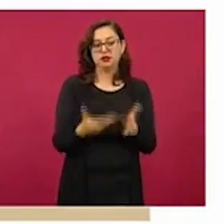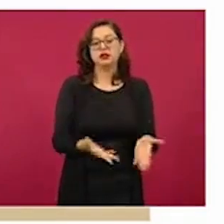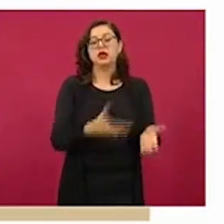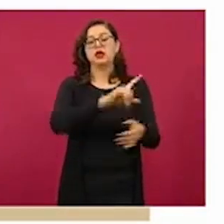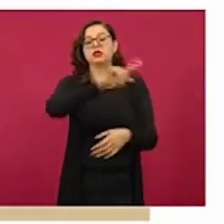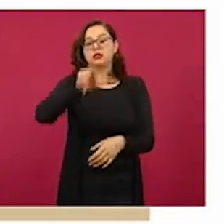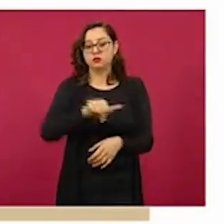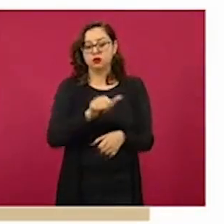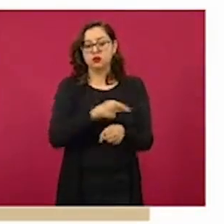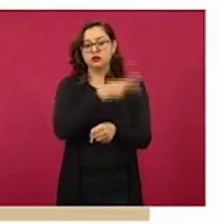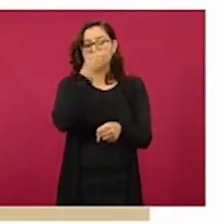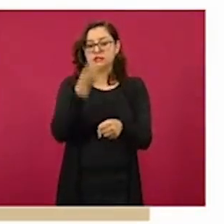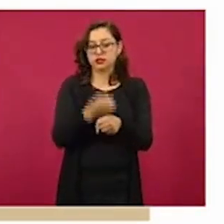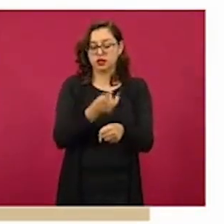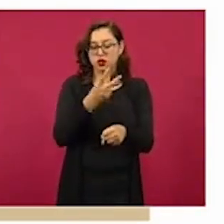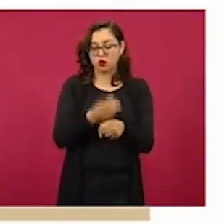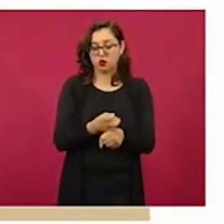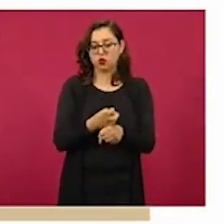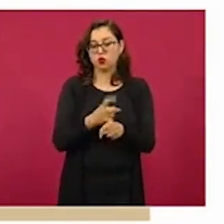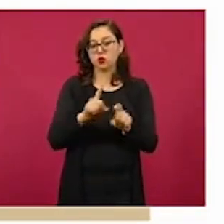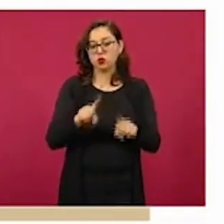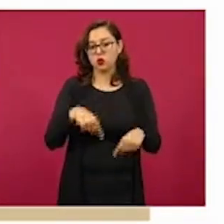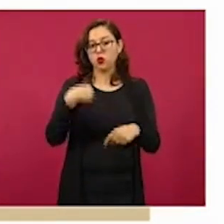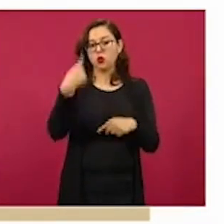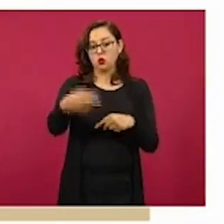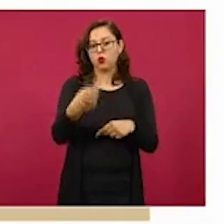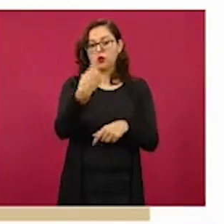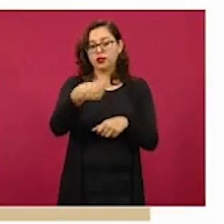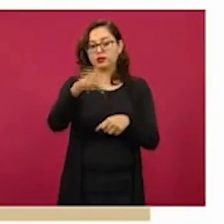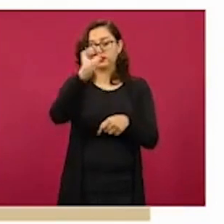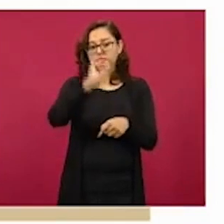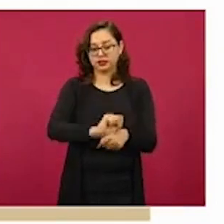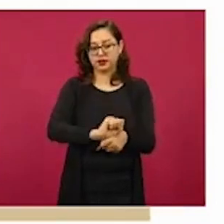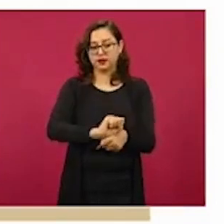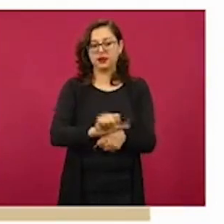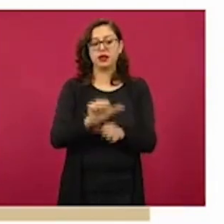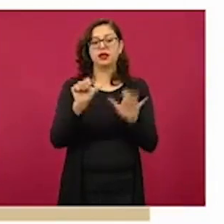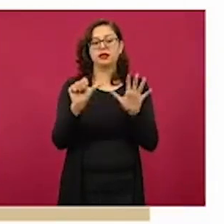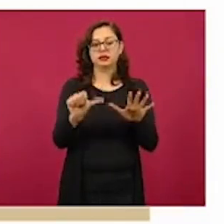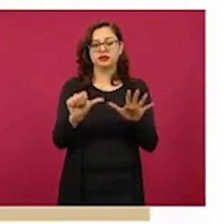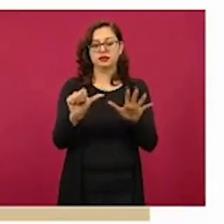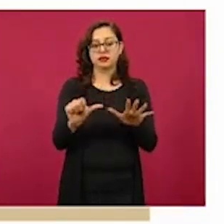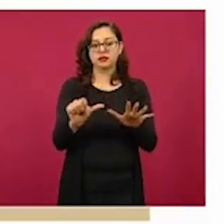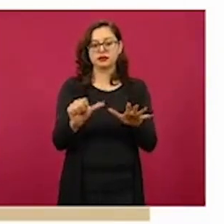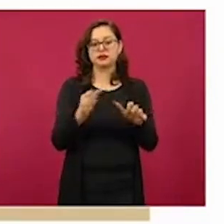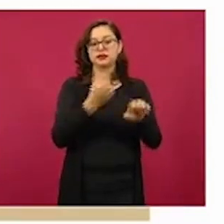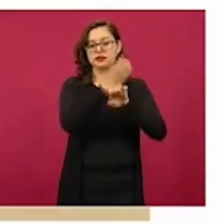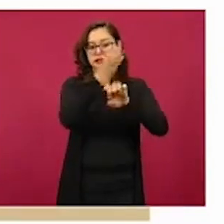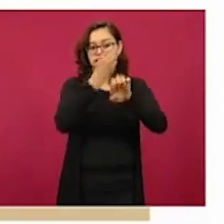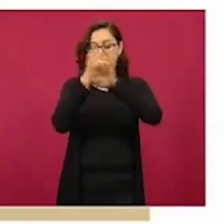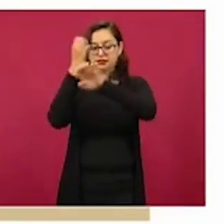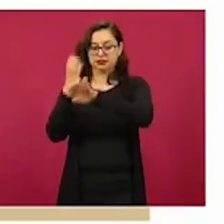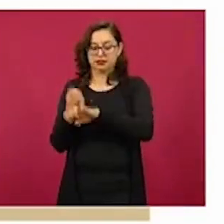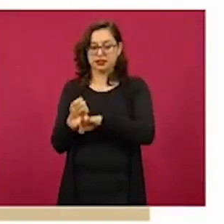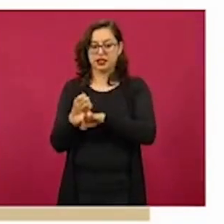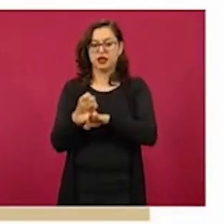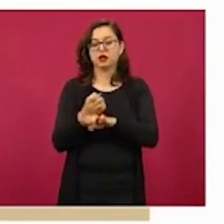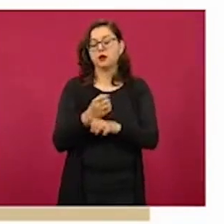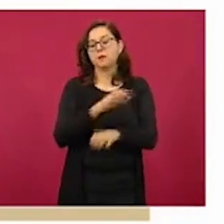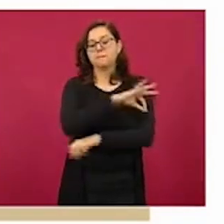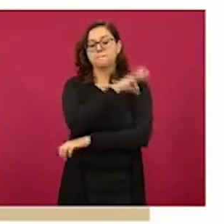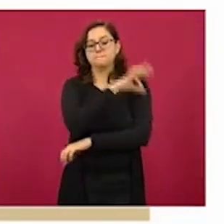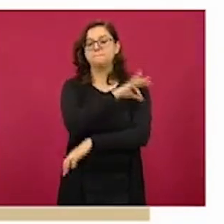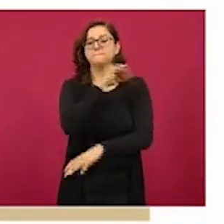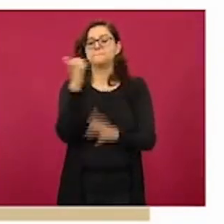viene 5 días después de la vacuna moderna, con 16 entidades restantes en este